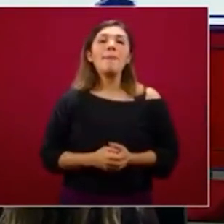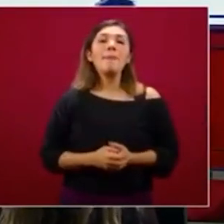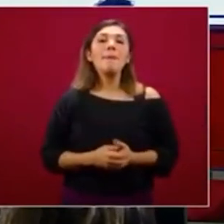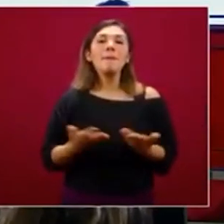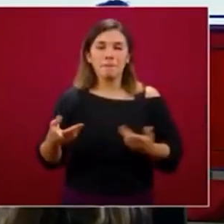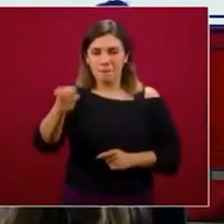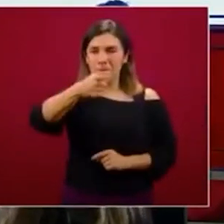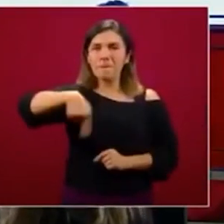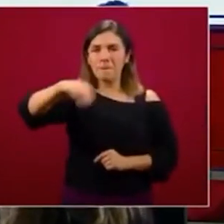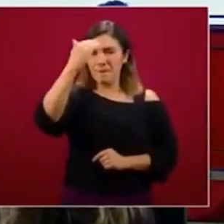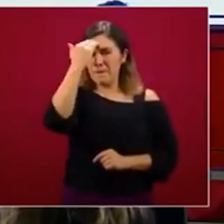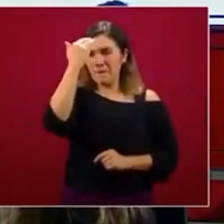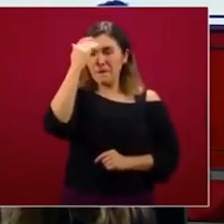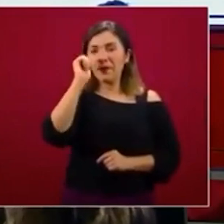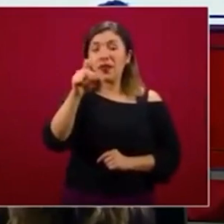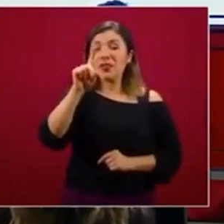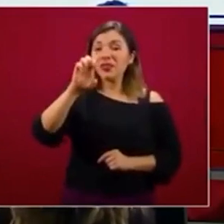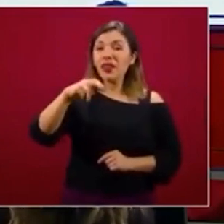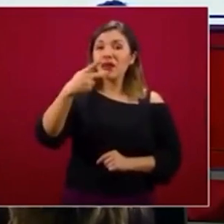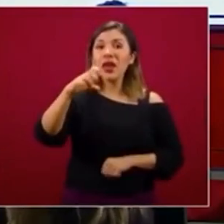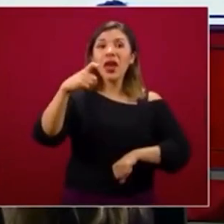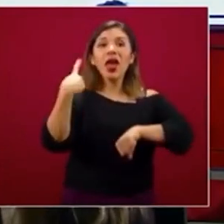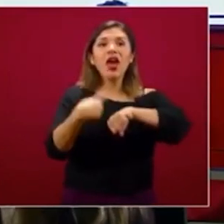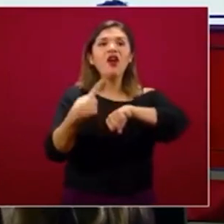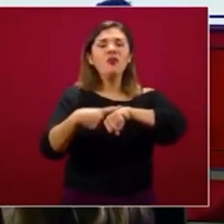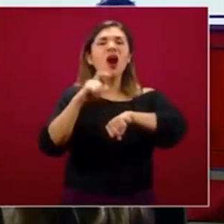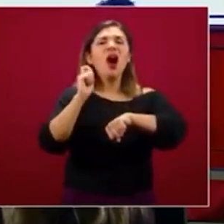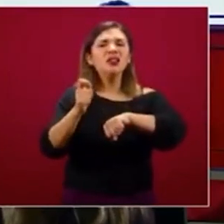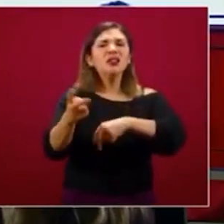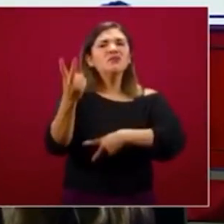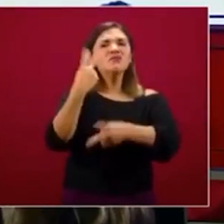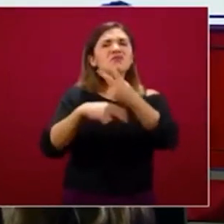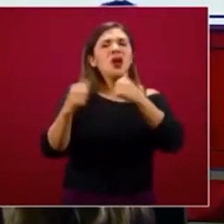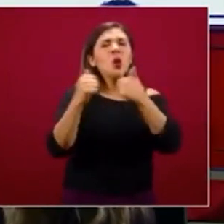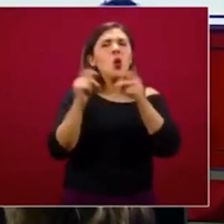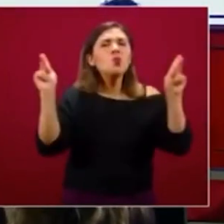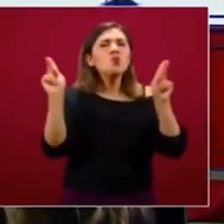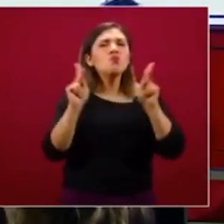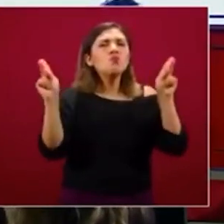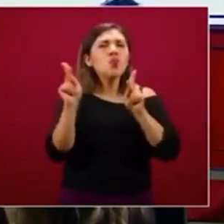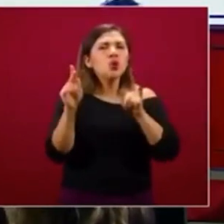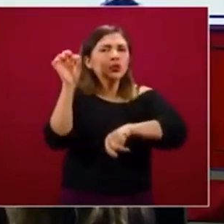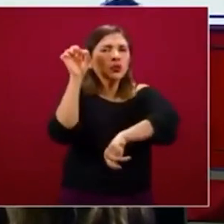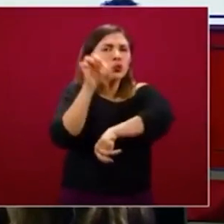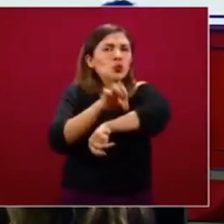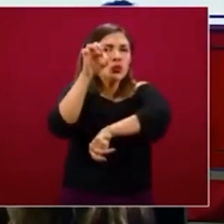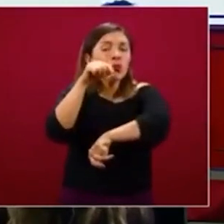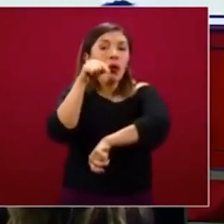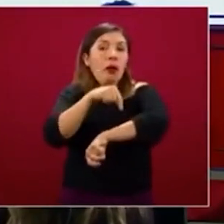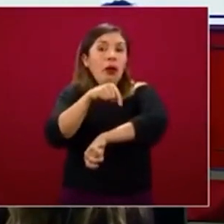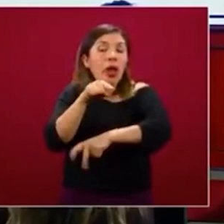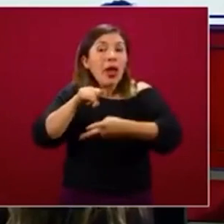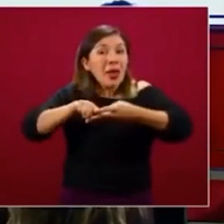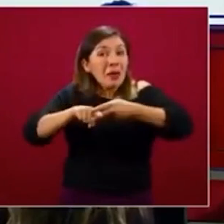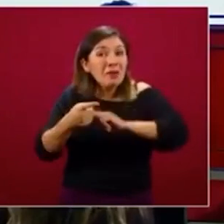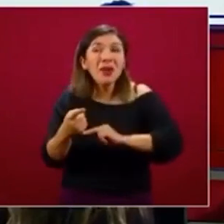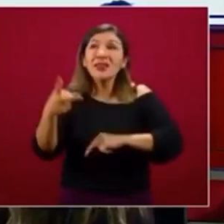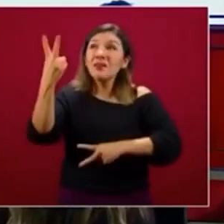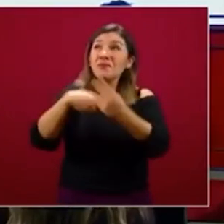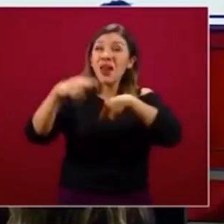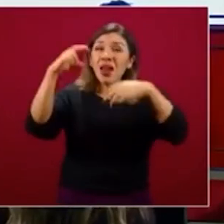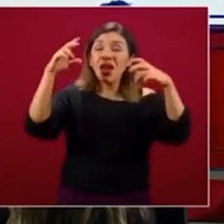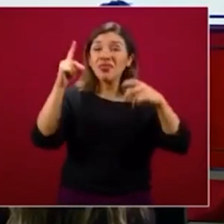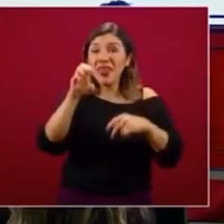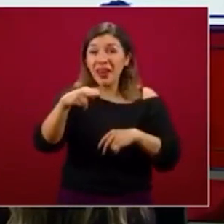Como saben, el dengue es una enfermedad transmitida por vectores, por mosquitos y que se asocia y que el inicio de la temporada